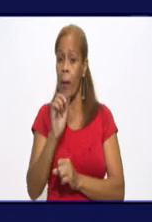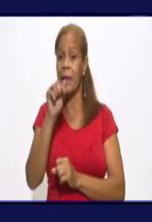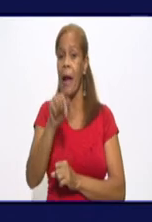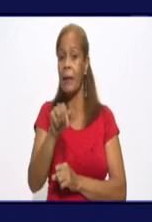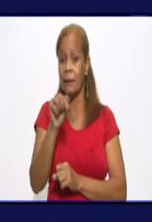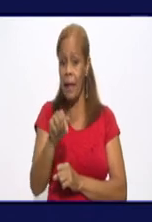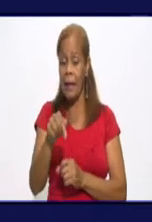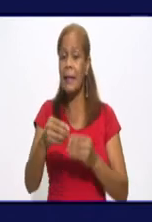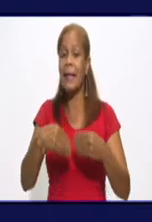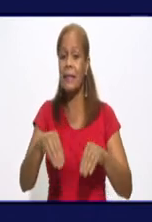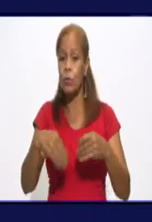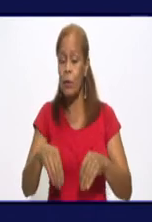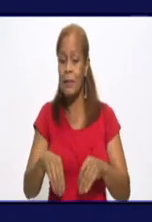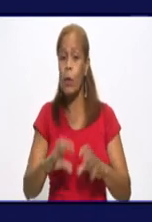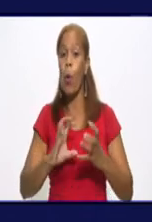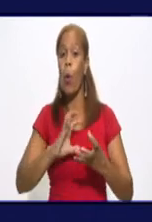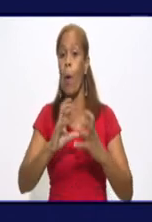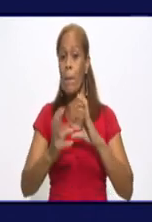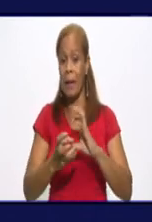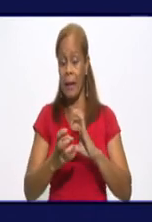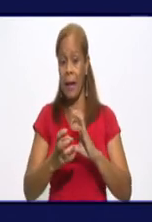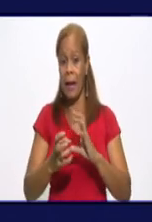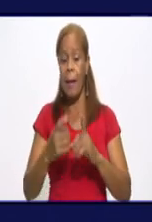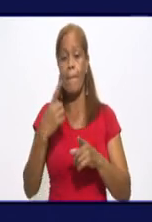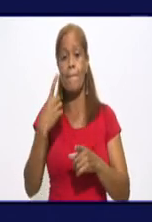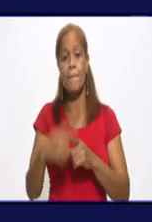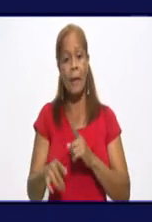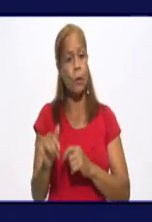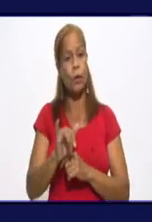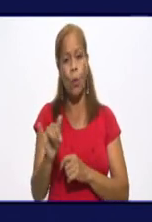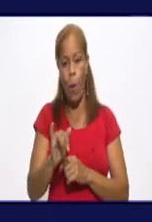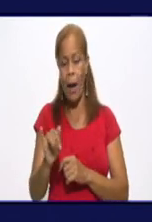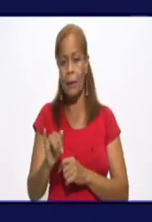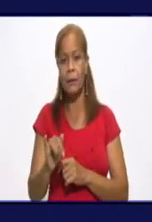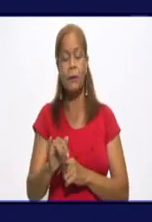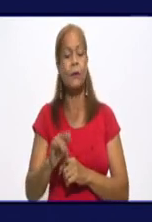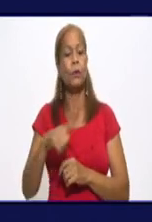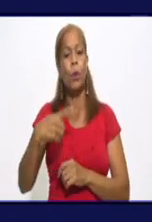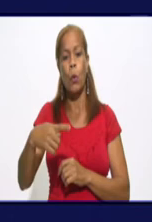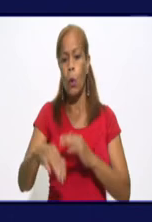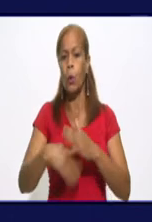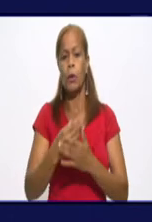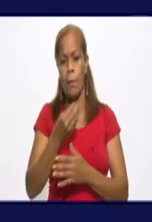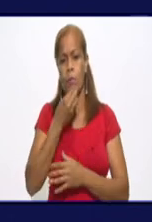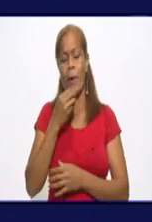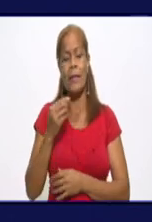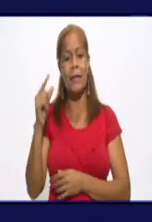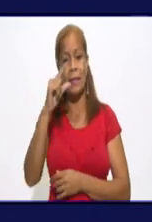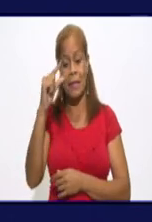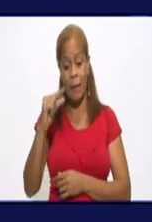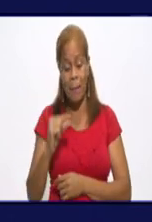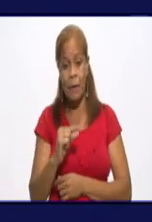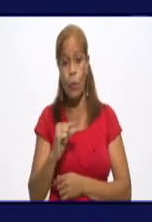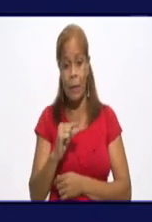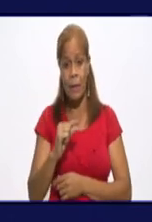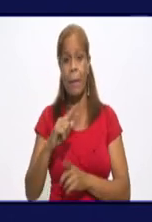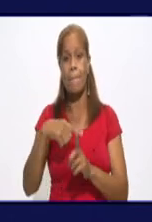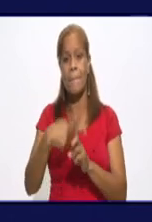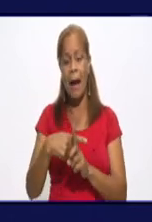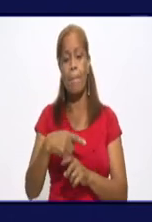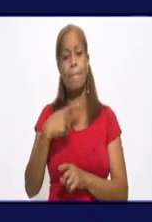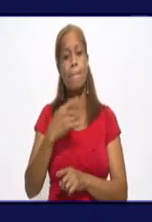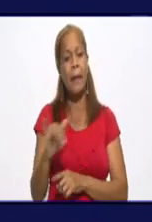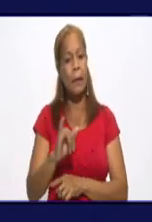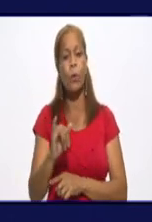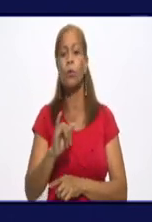sigue siendo compleja, y aún cuando los números disminuyan, seguirá siendo también de mucha